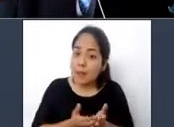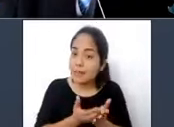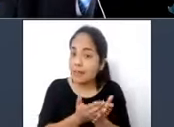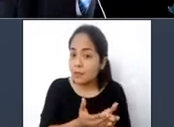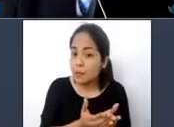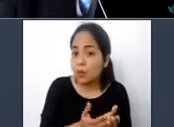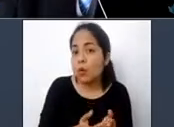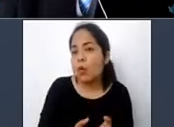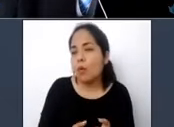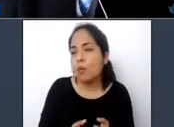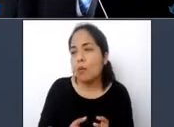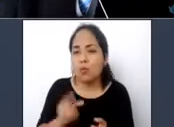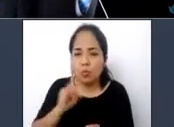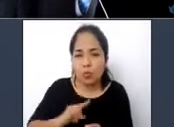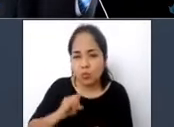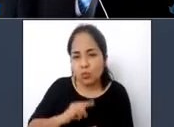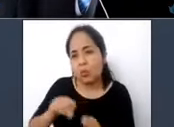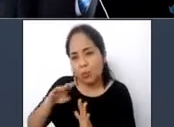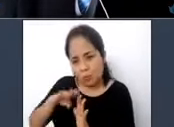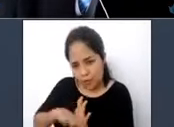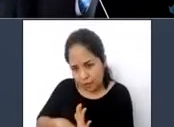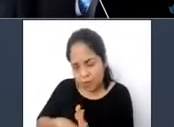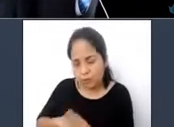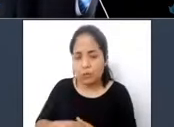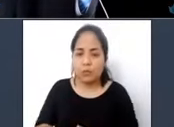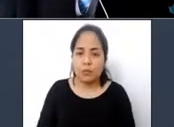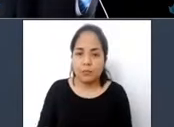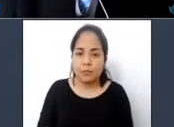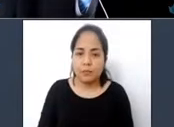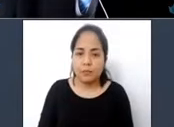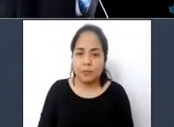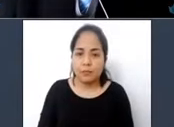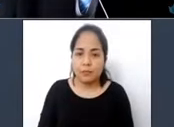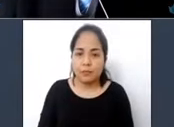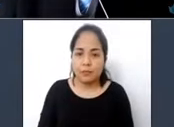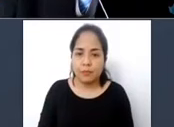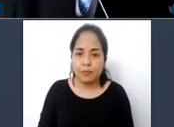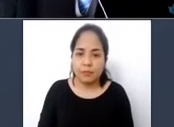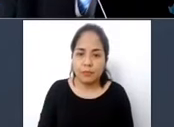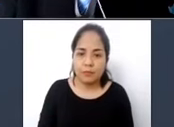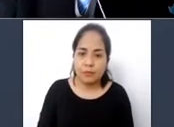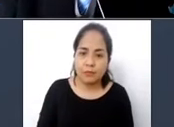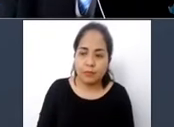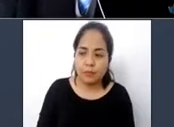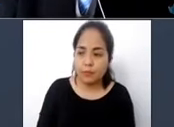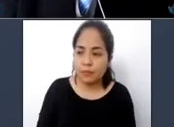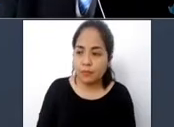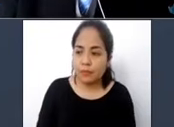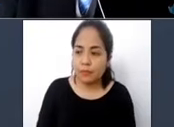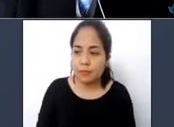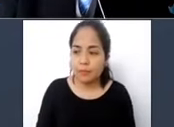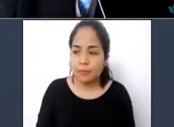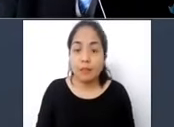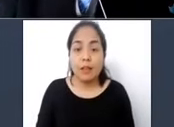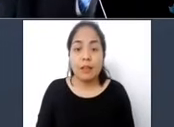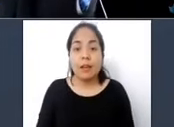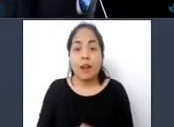o lacustre. ¿Cuáles son los requerimientos de cada uno de los tipos de transporte?